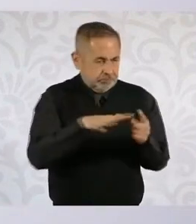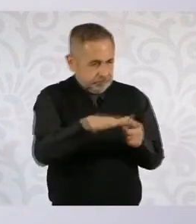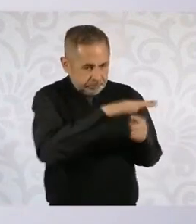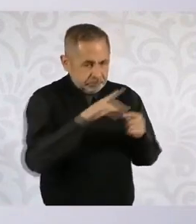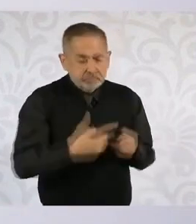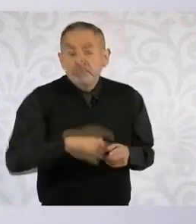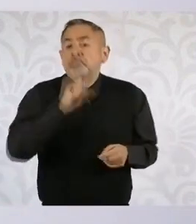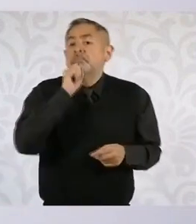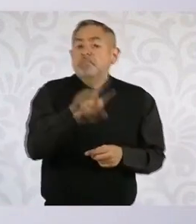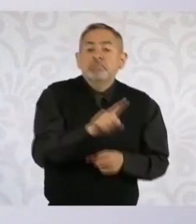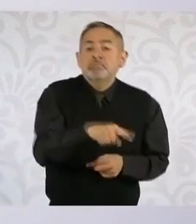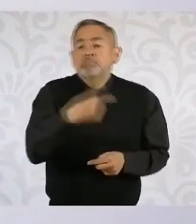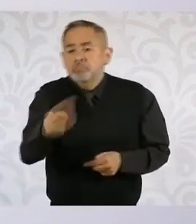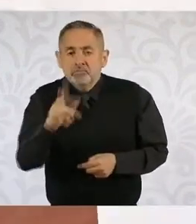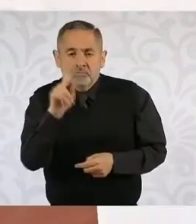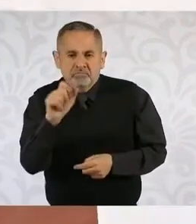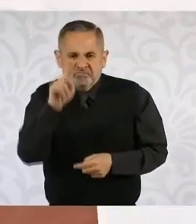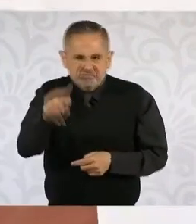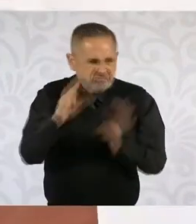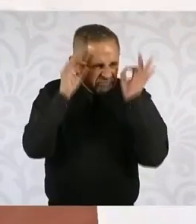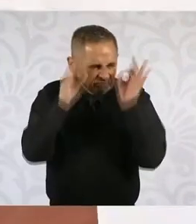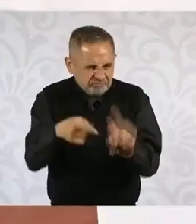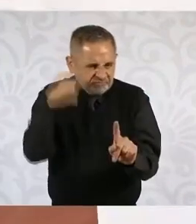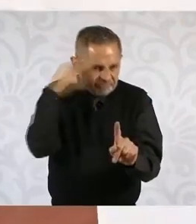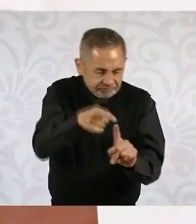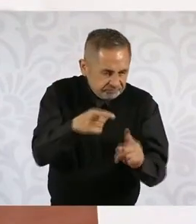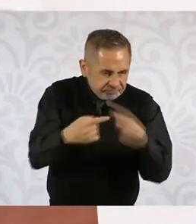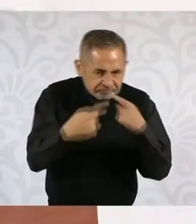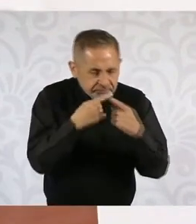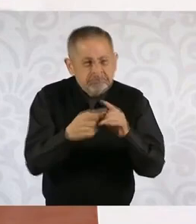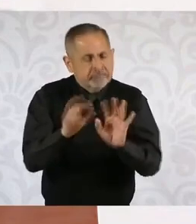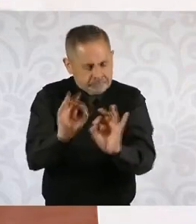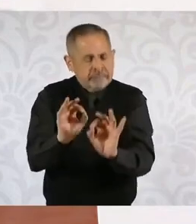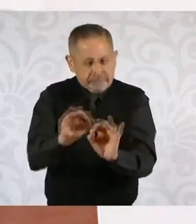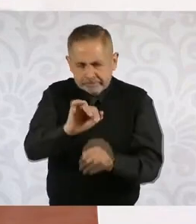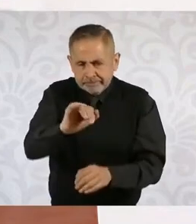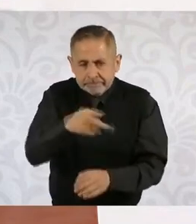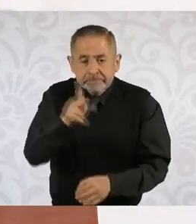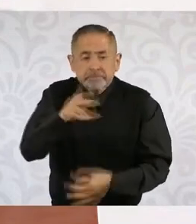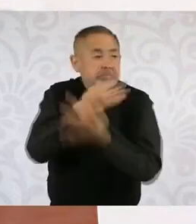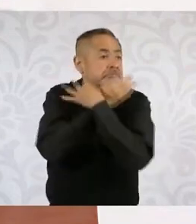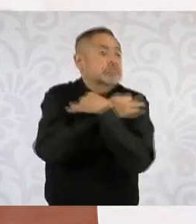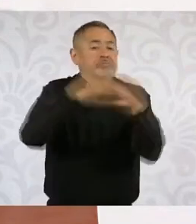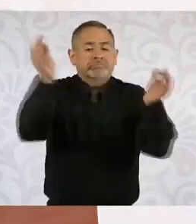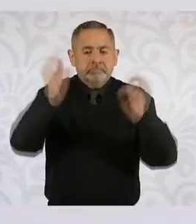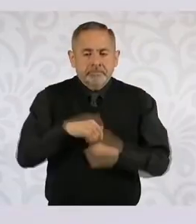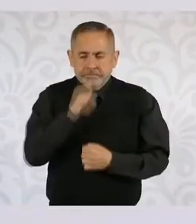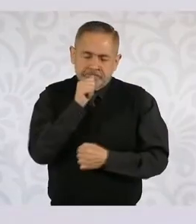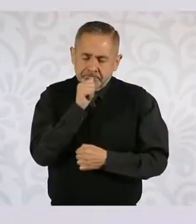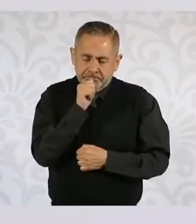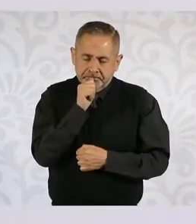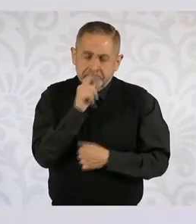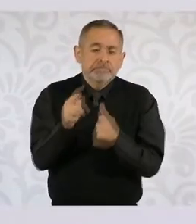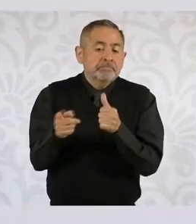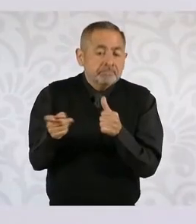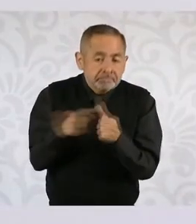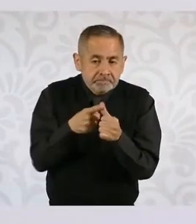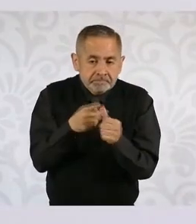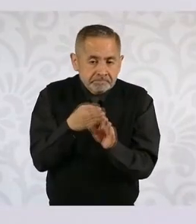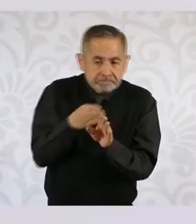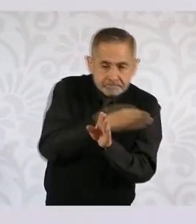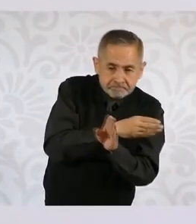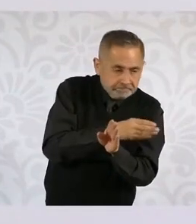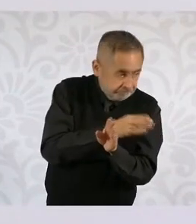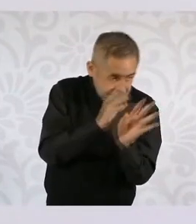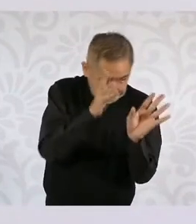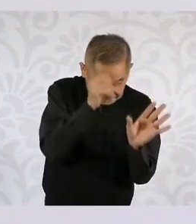también de proyectos estratégicos. Entonces, todavía no queremos anunciarlos hasta que no tengamos claridad de cuáles son